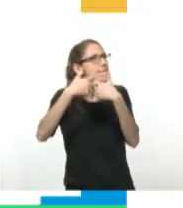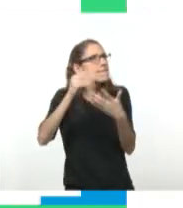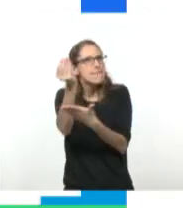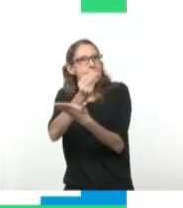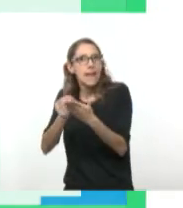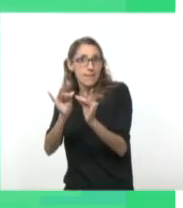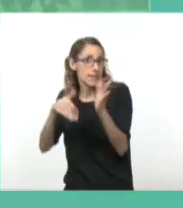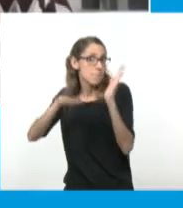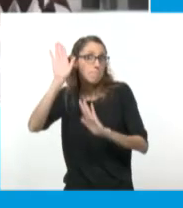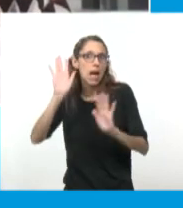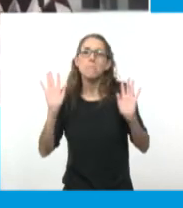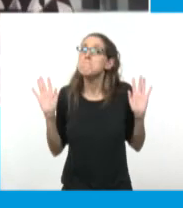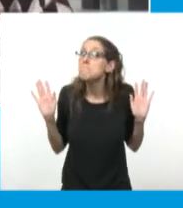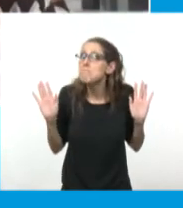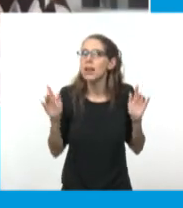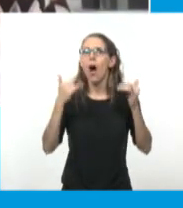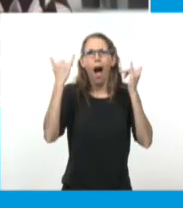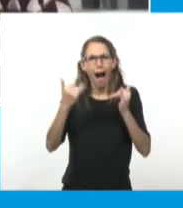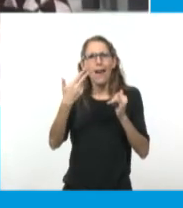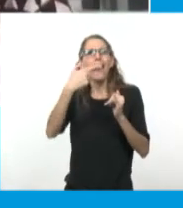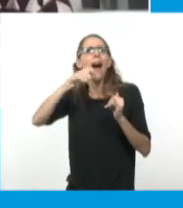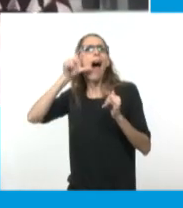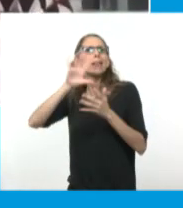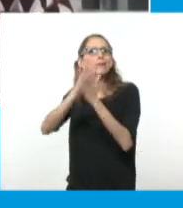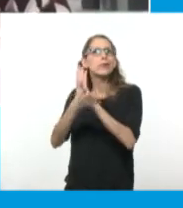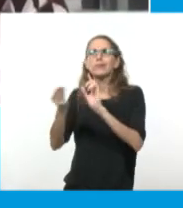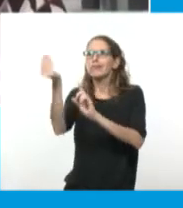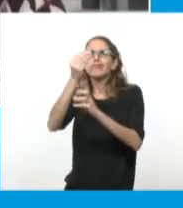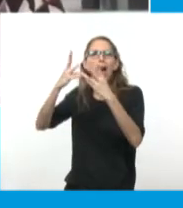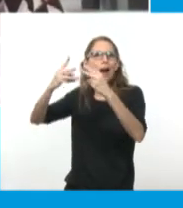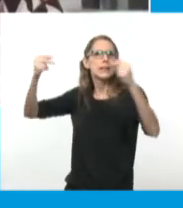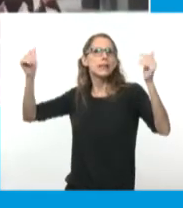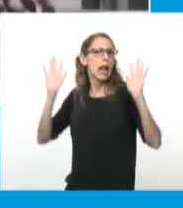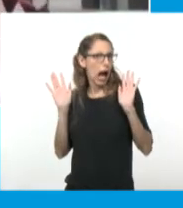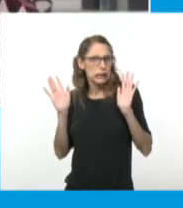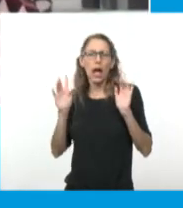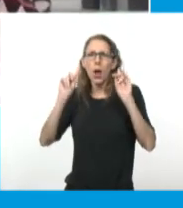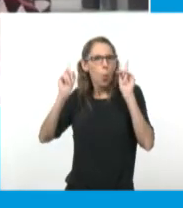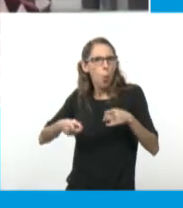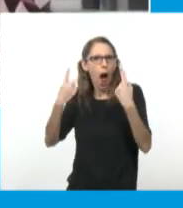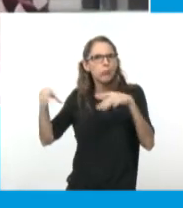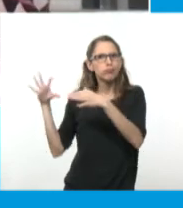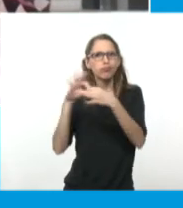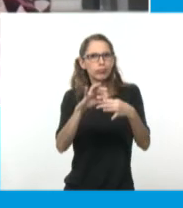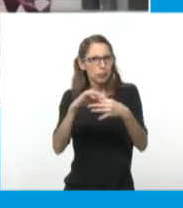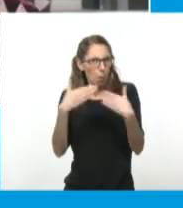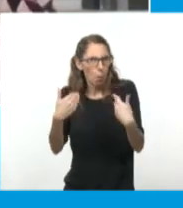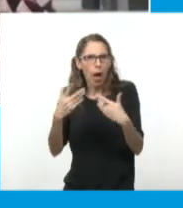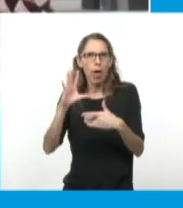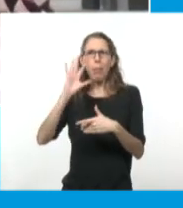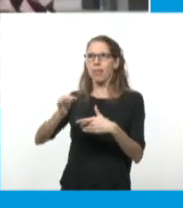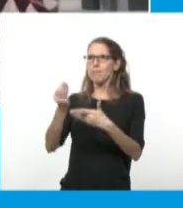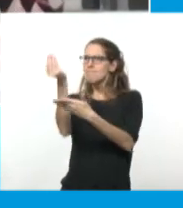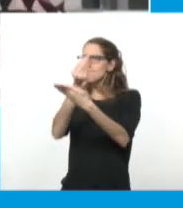no sé, también están las artes abstractas que pueden representar eso muy bien también. Entonces, me parece que,